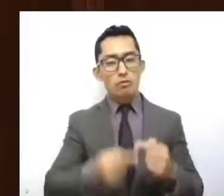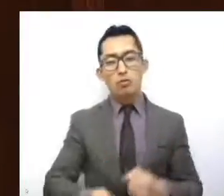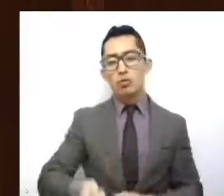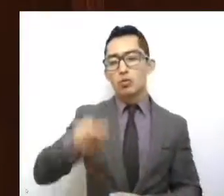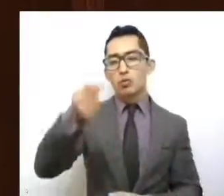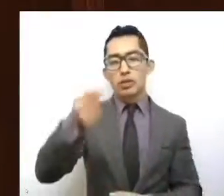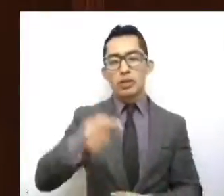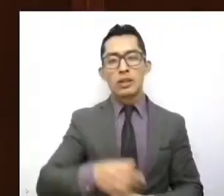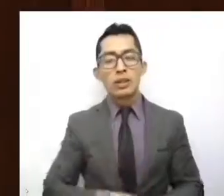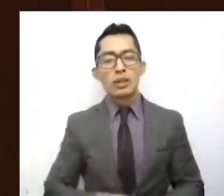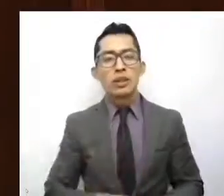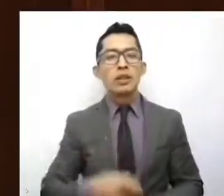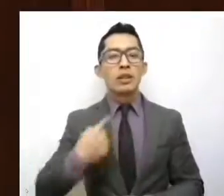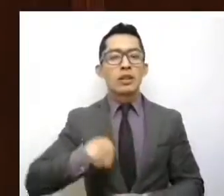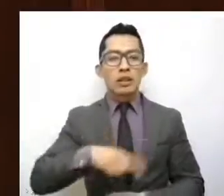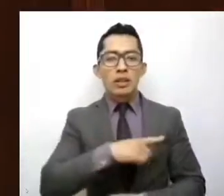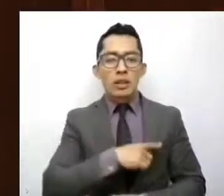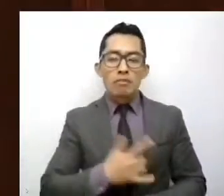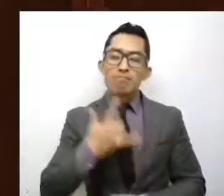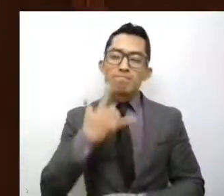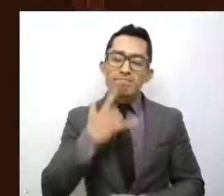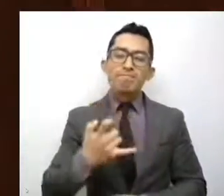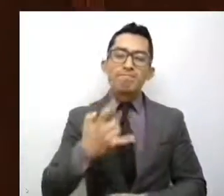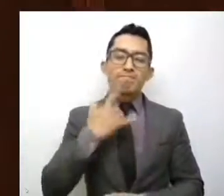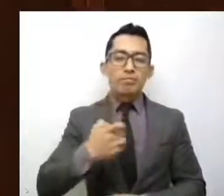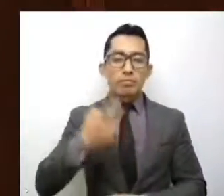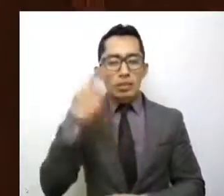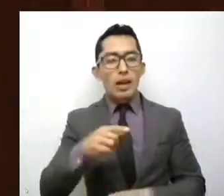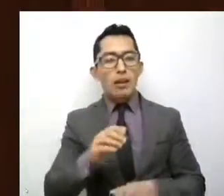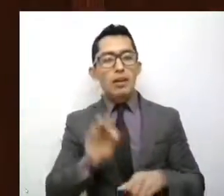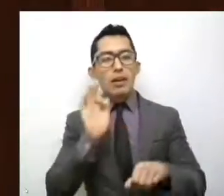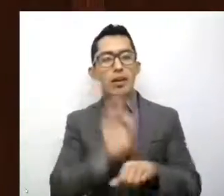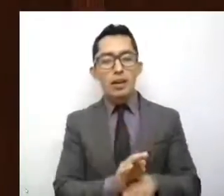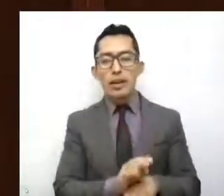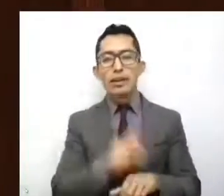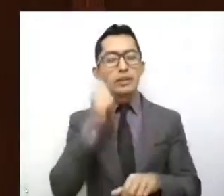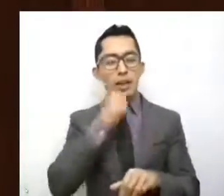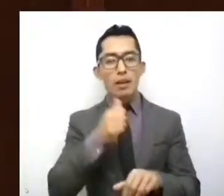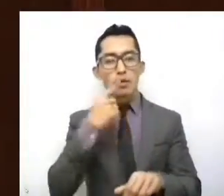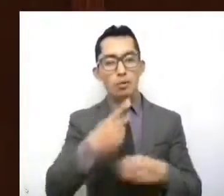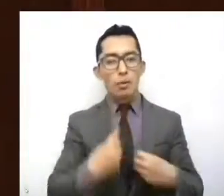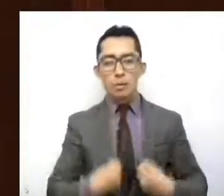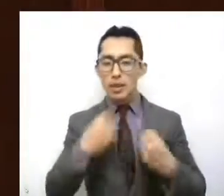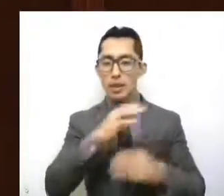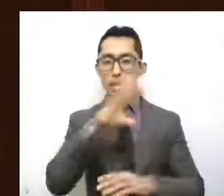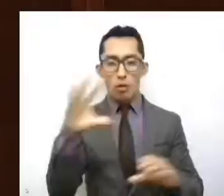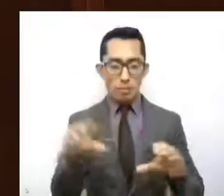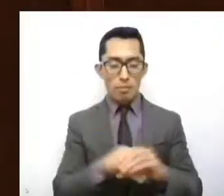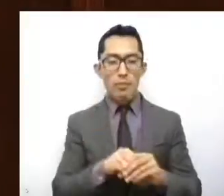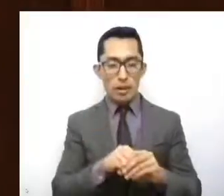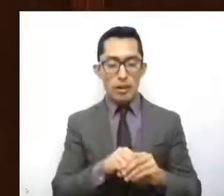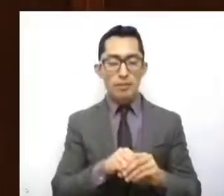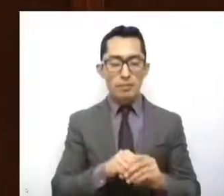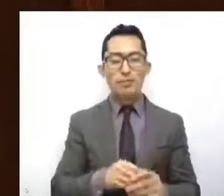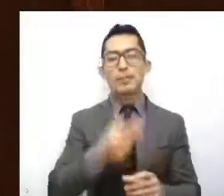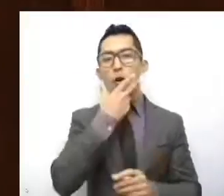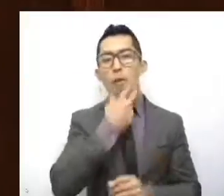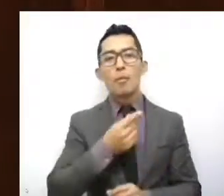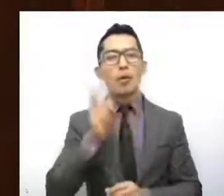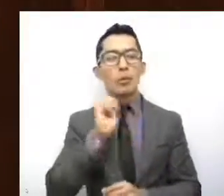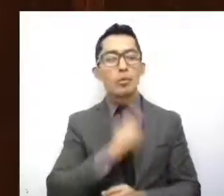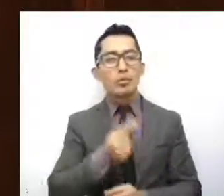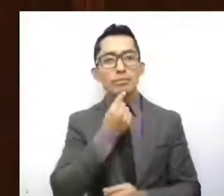Luchamos por darle una protección en todos los extremos que sean necesarios. Las niñas y niños